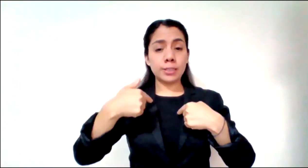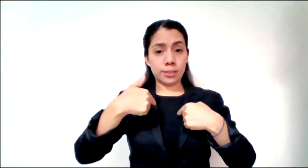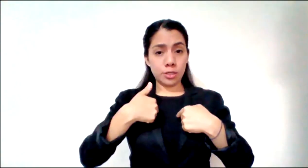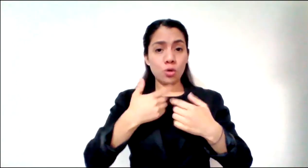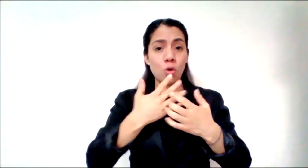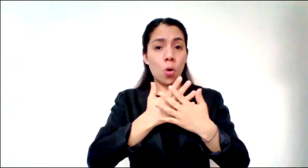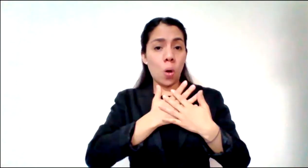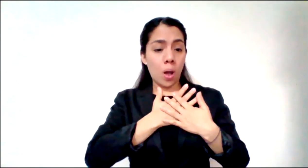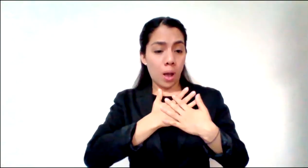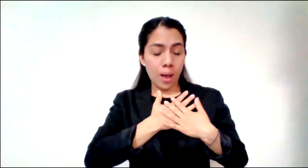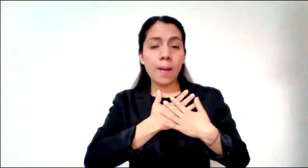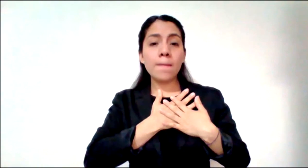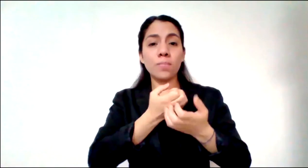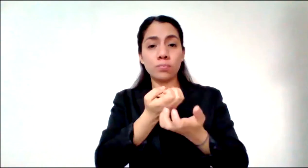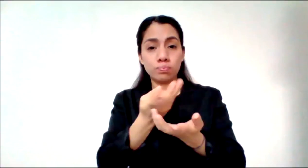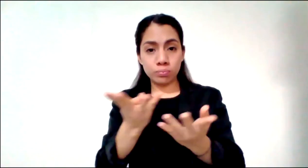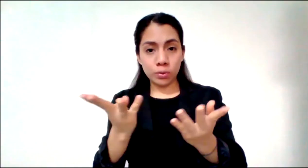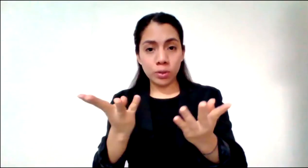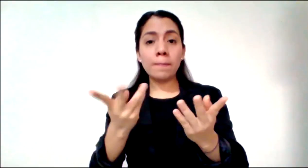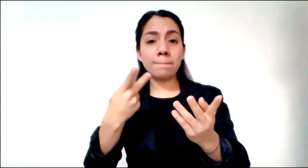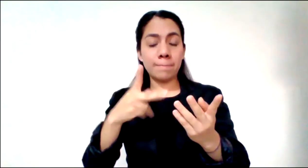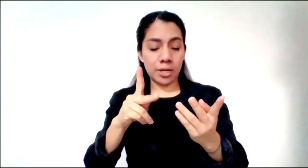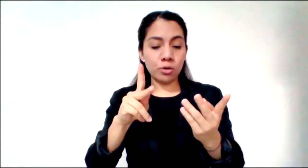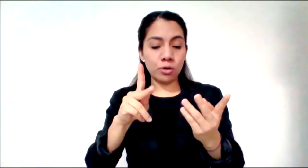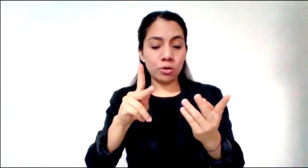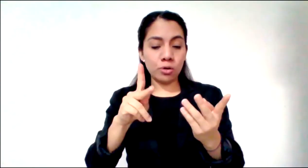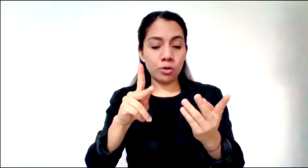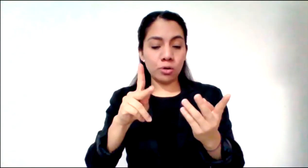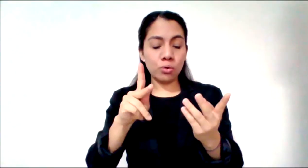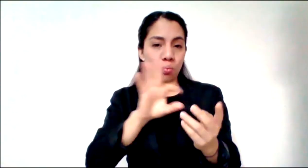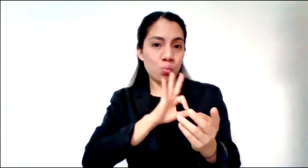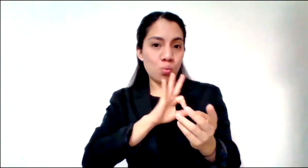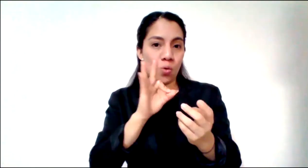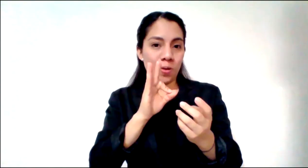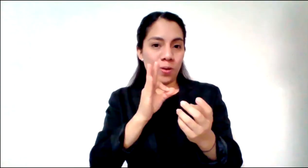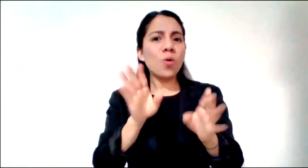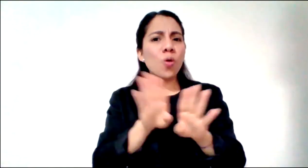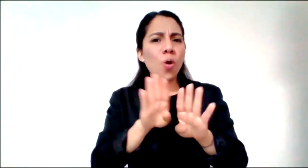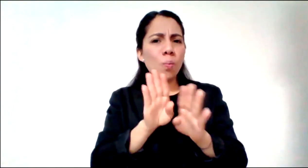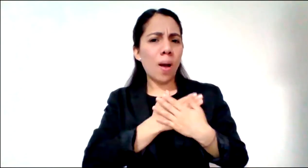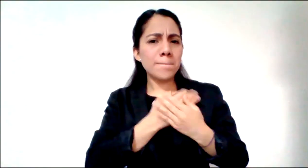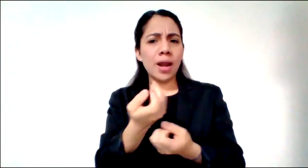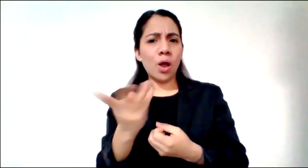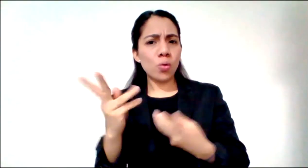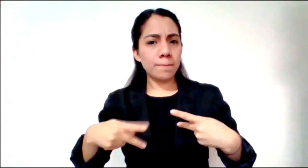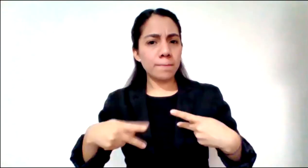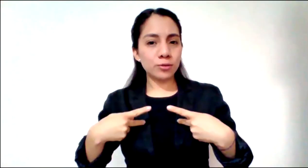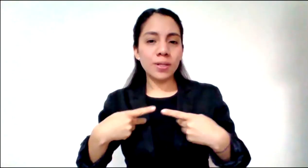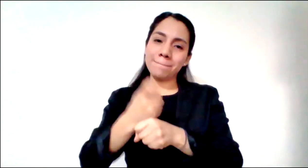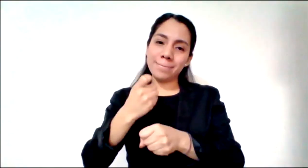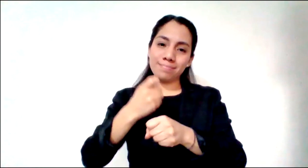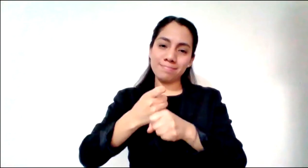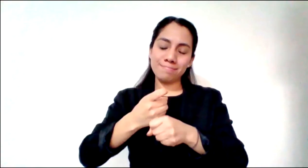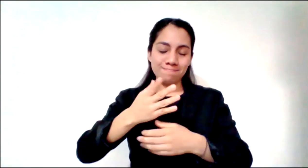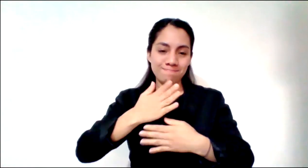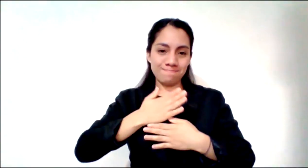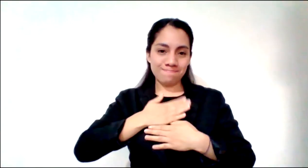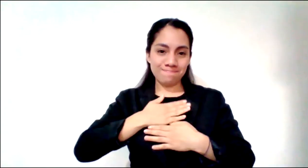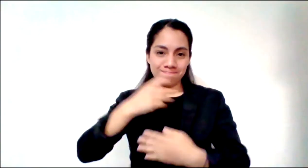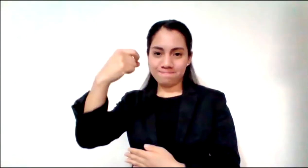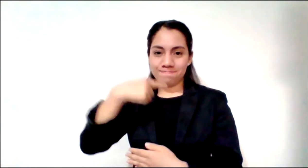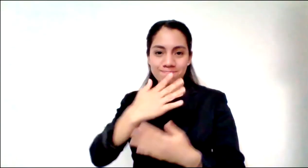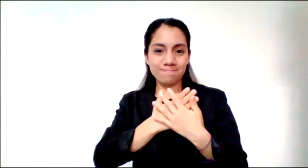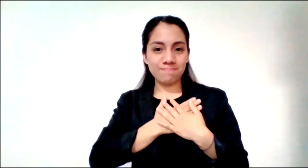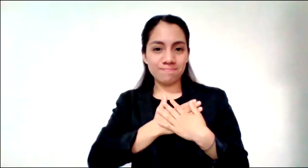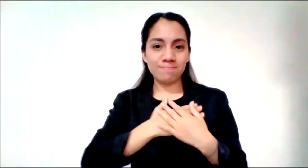queda claro que no todo mundo este lenguaje del reto le parece estimulante ¿no? sino